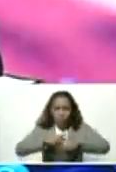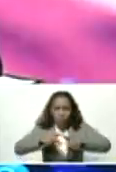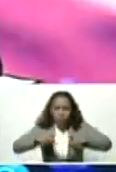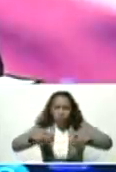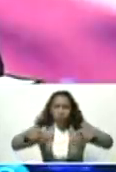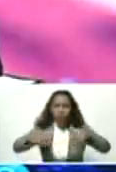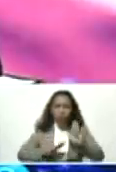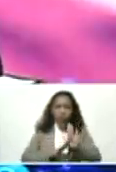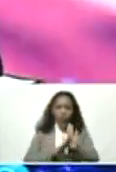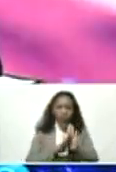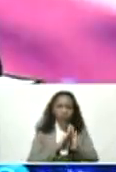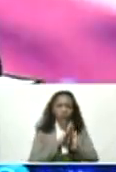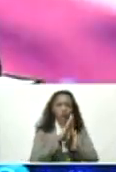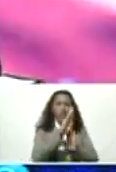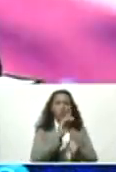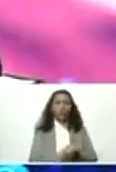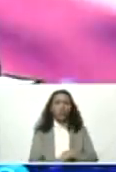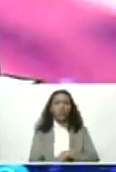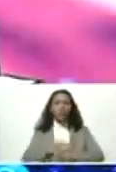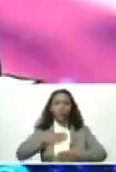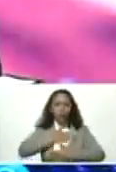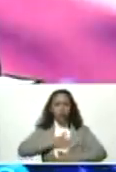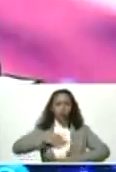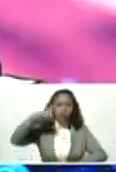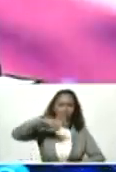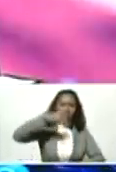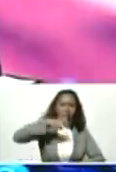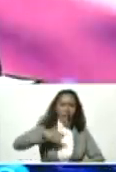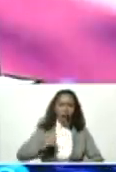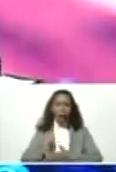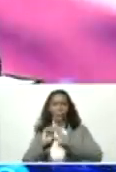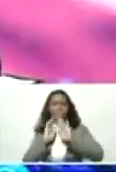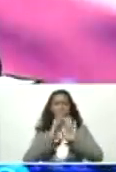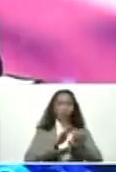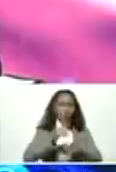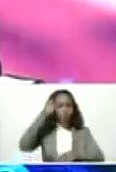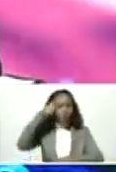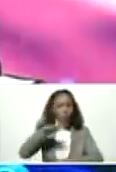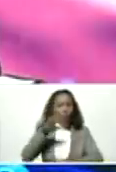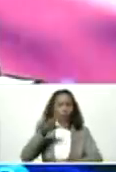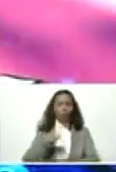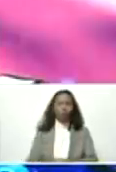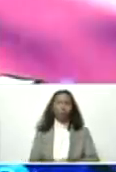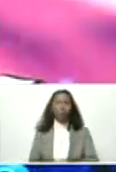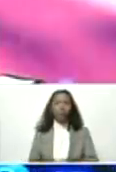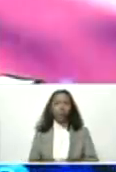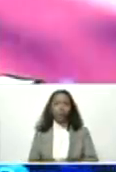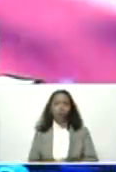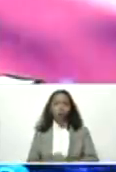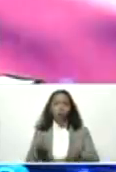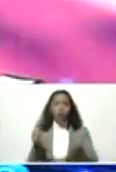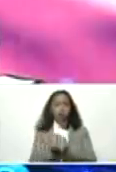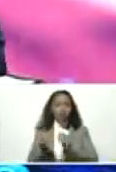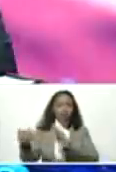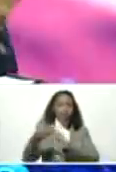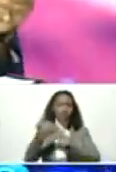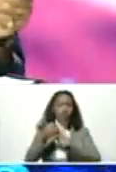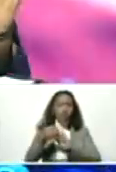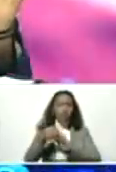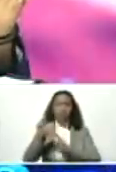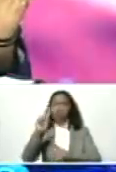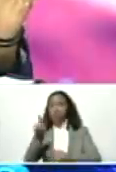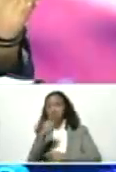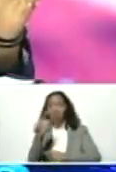crecer, desarrollarnos, satisfacer las necesidades de un país y de un pueblo, con sanciones o sin